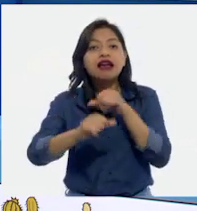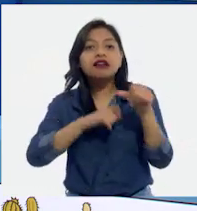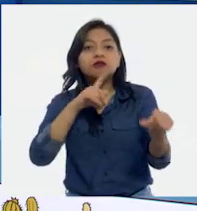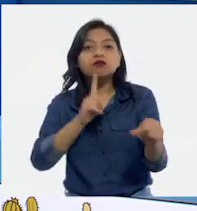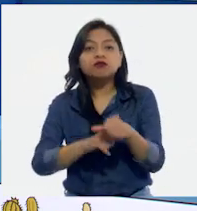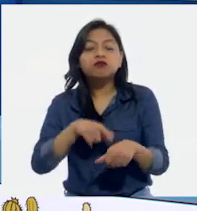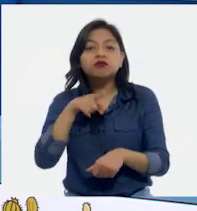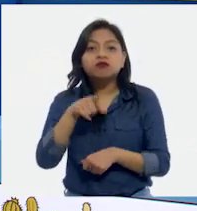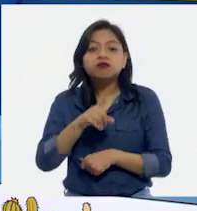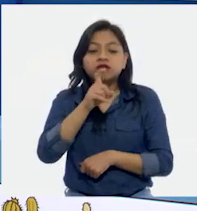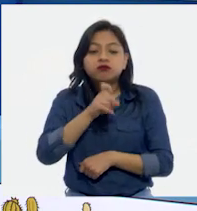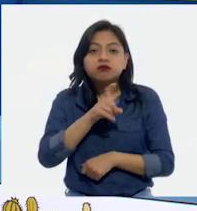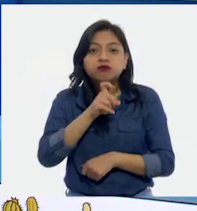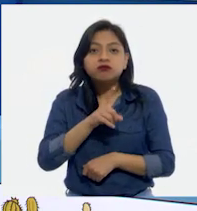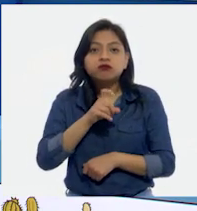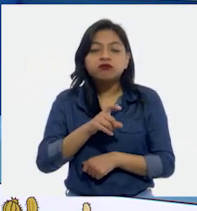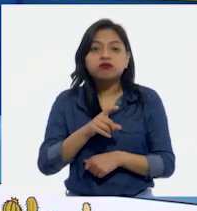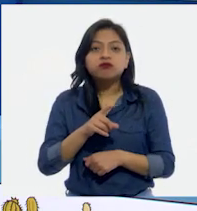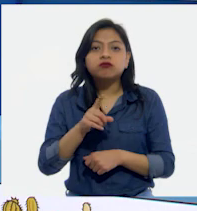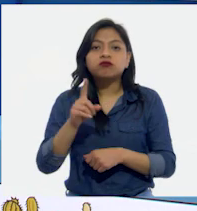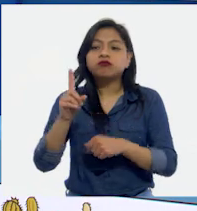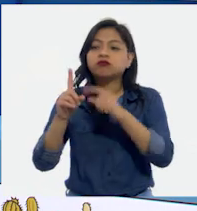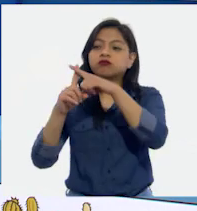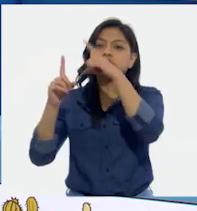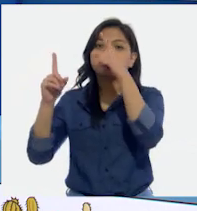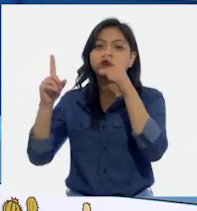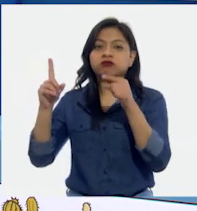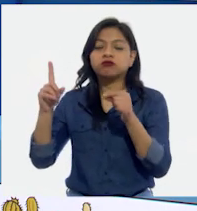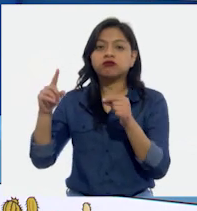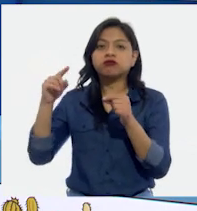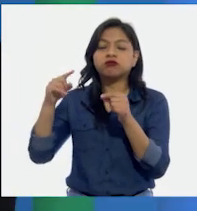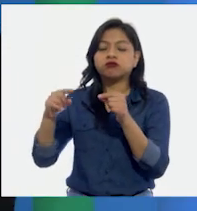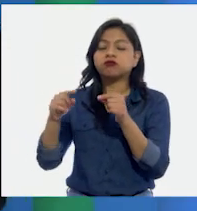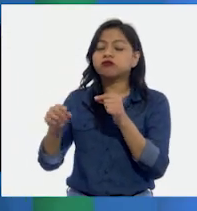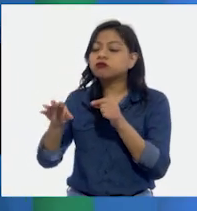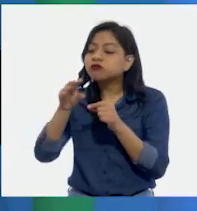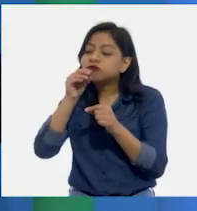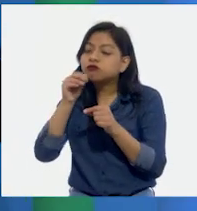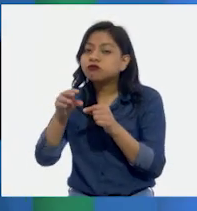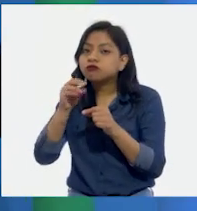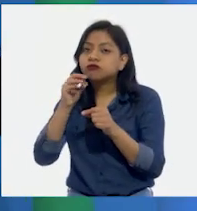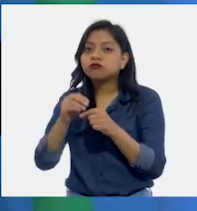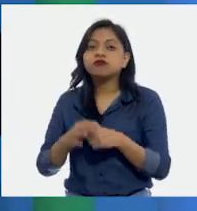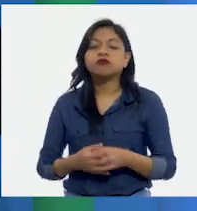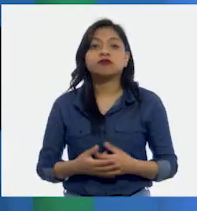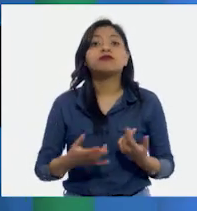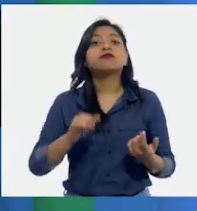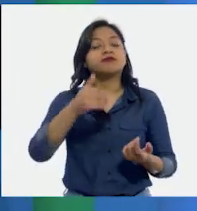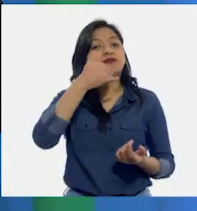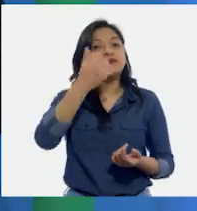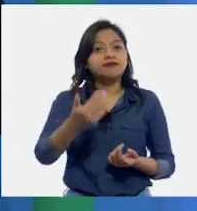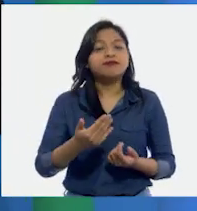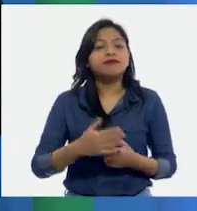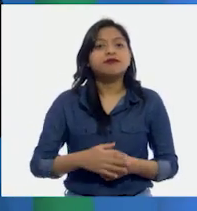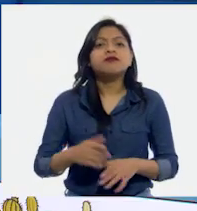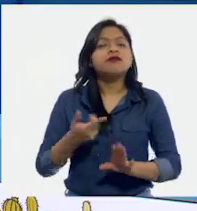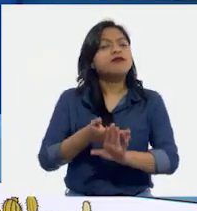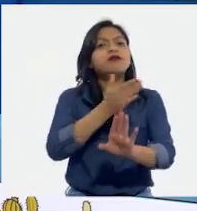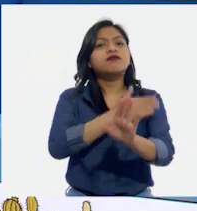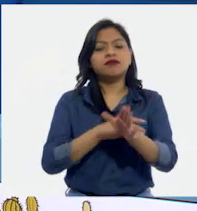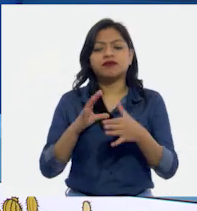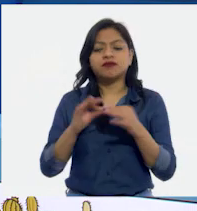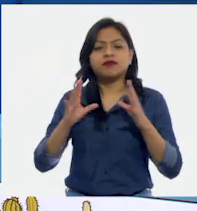a beber el agua que se acumula en las hojas de unas plantas llamadas bromelias. Muy bien. ¿Qué más recuerdas?